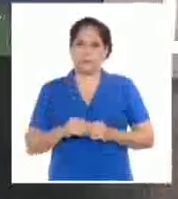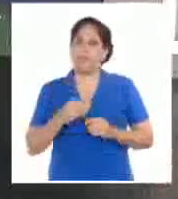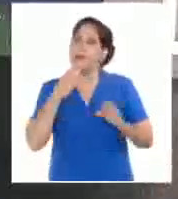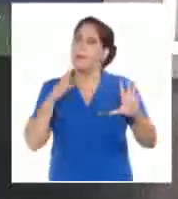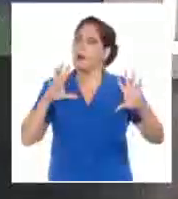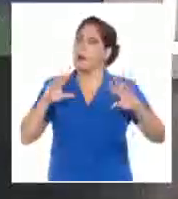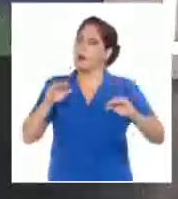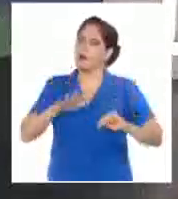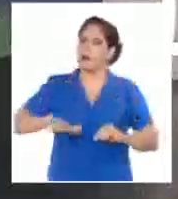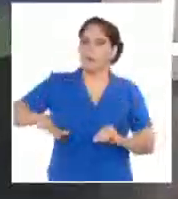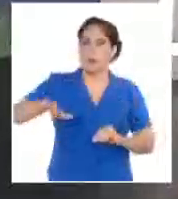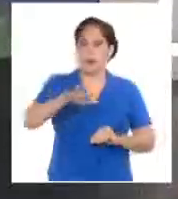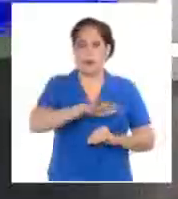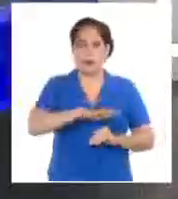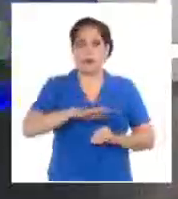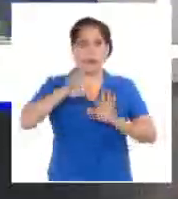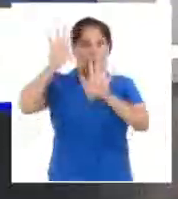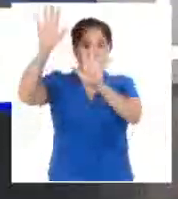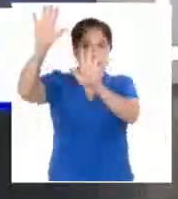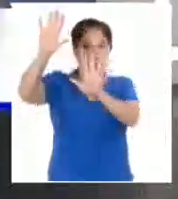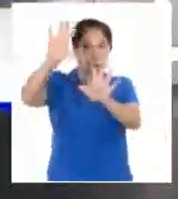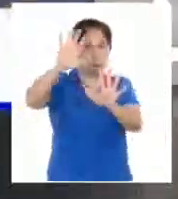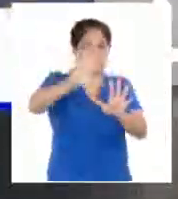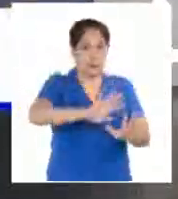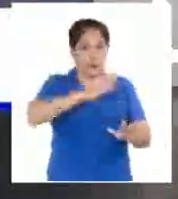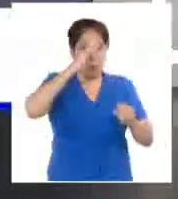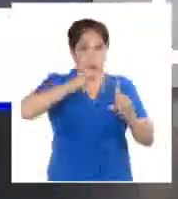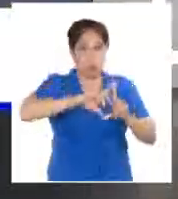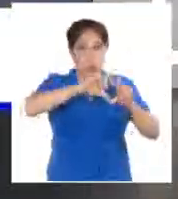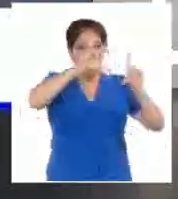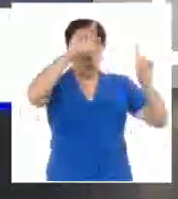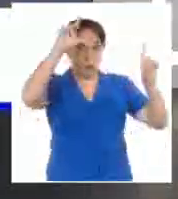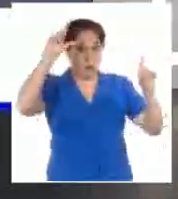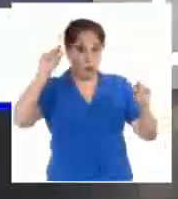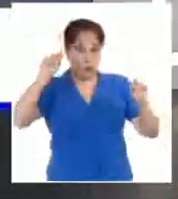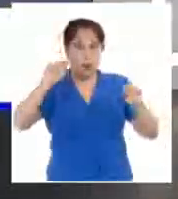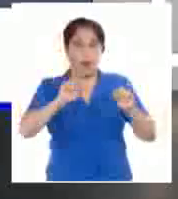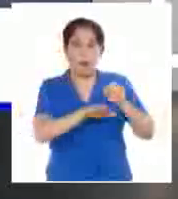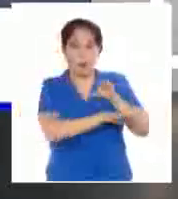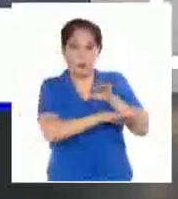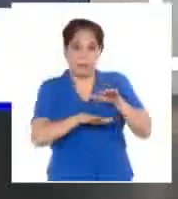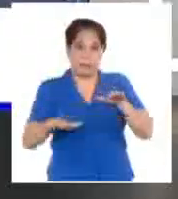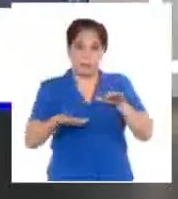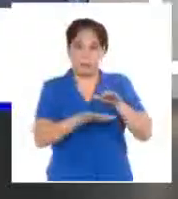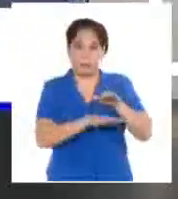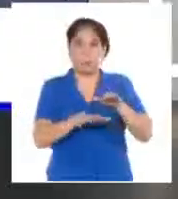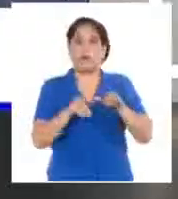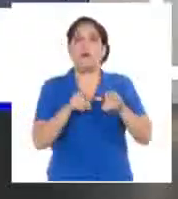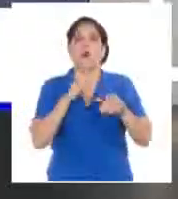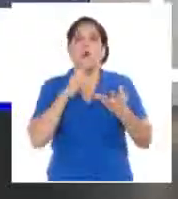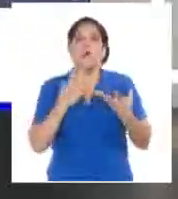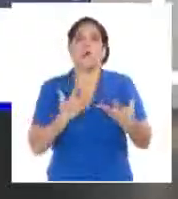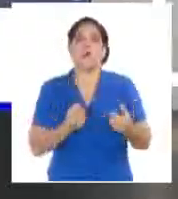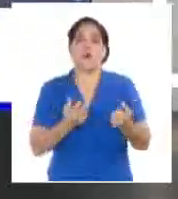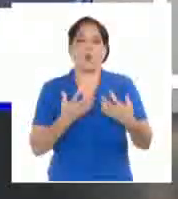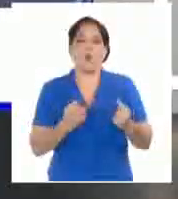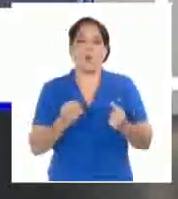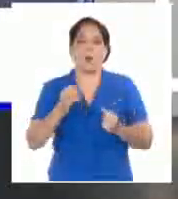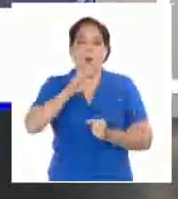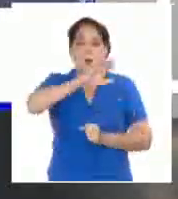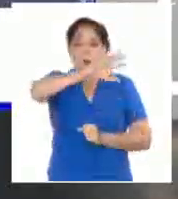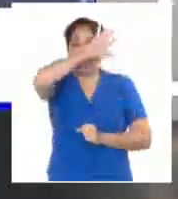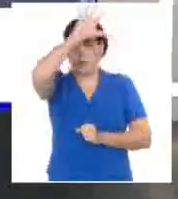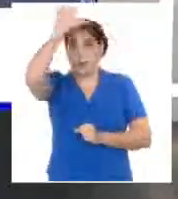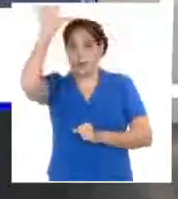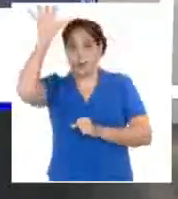Una onda tropical continúa transitando por los mares al sur de Cuba en combinación con un flujo húmedo desde la superficie hasta las capas